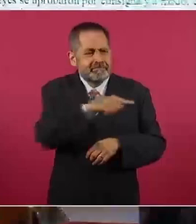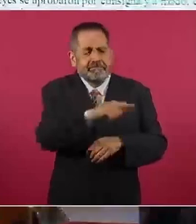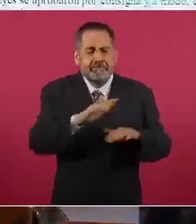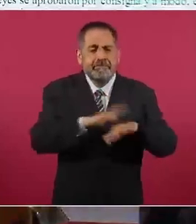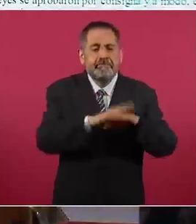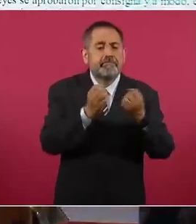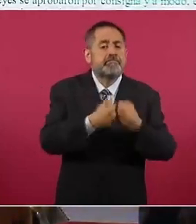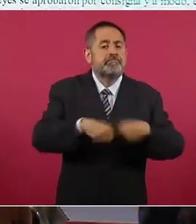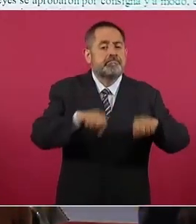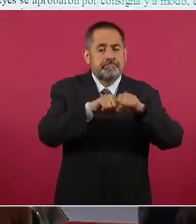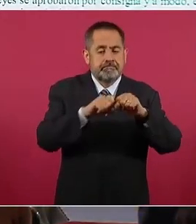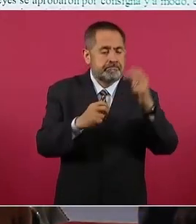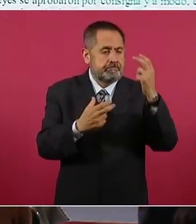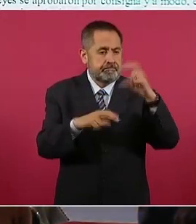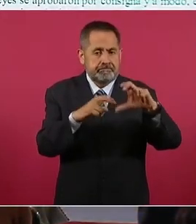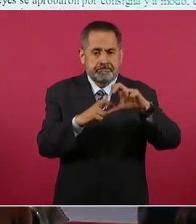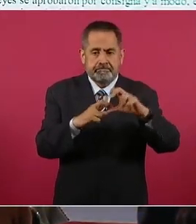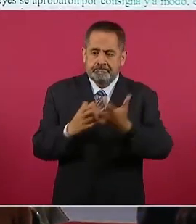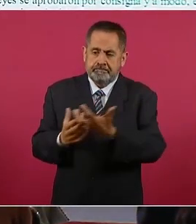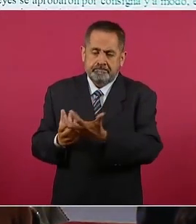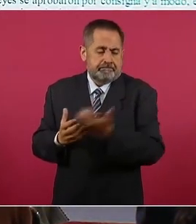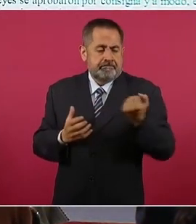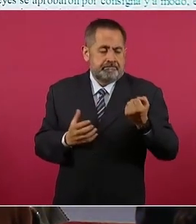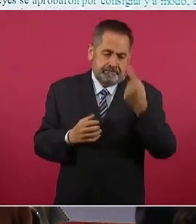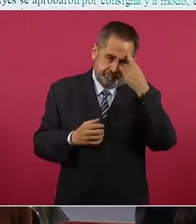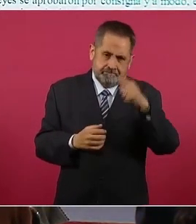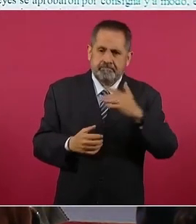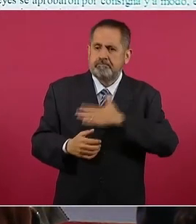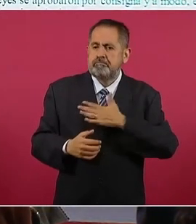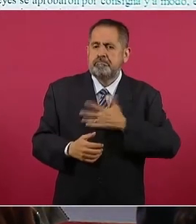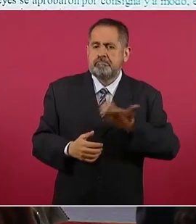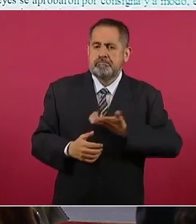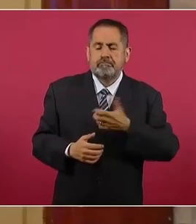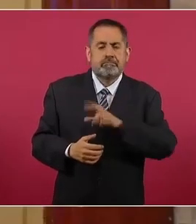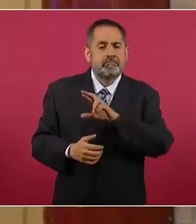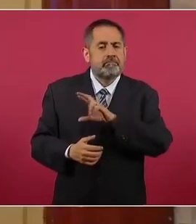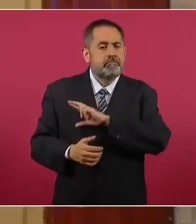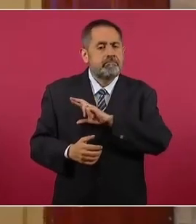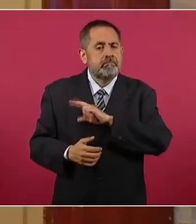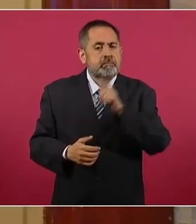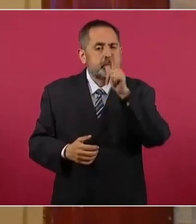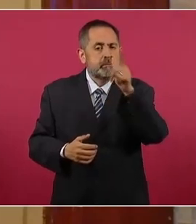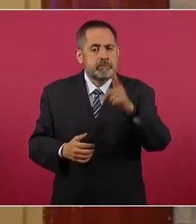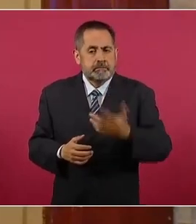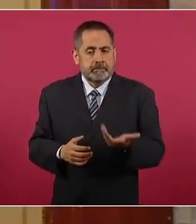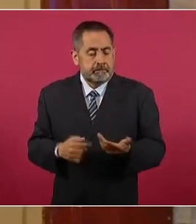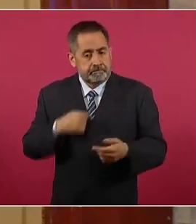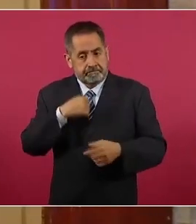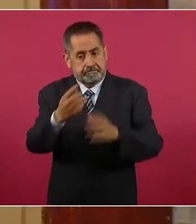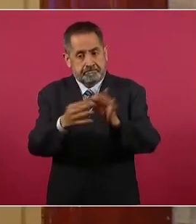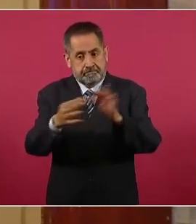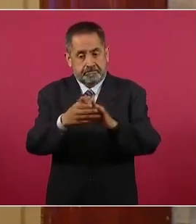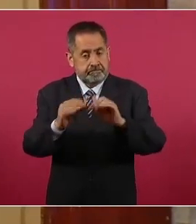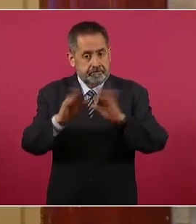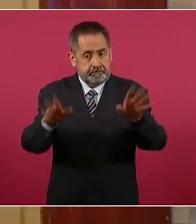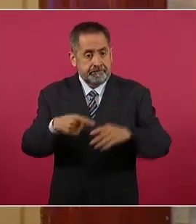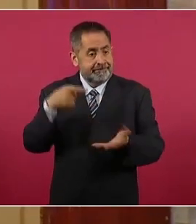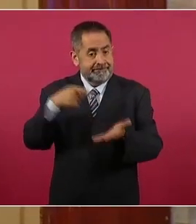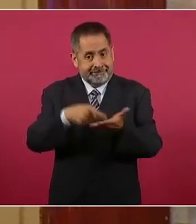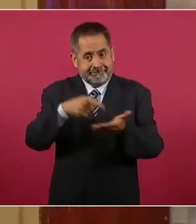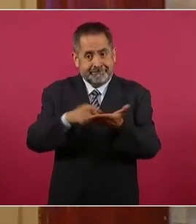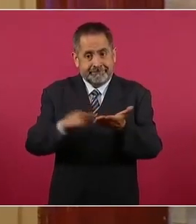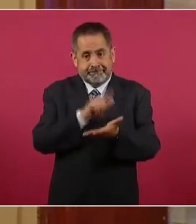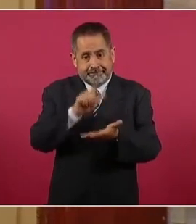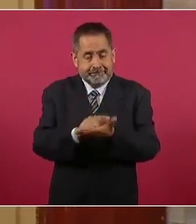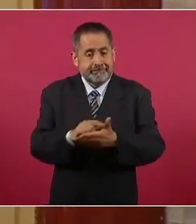participación privada en la generación de electricidad. No dejo de señalar que cuando se aprobó esta reforma